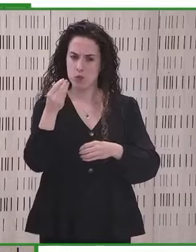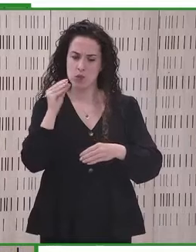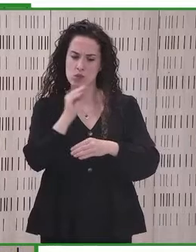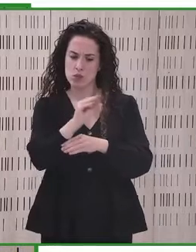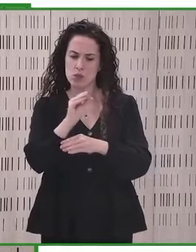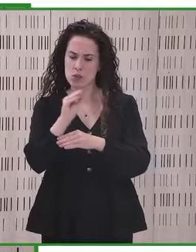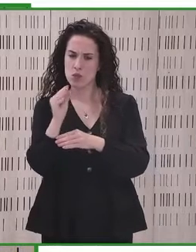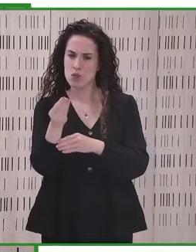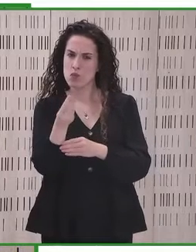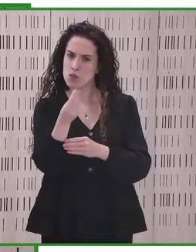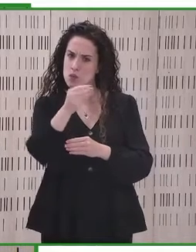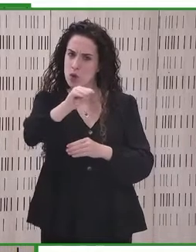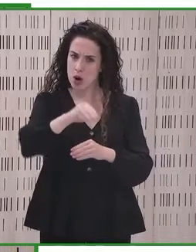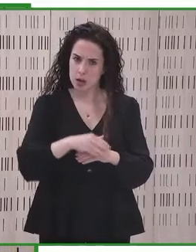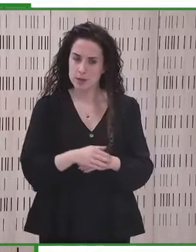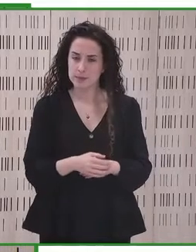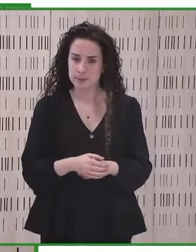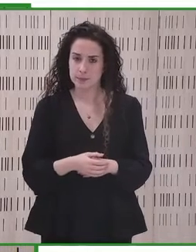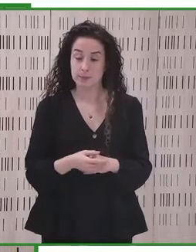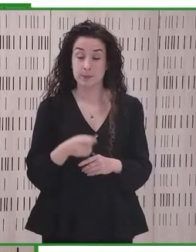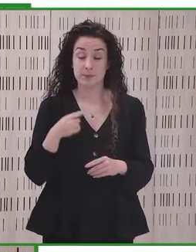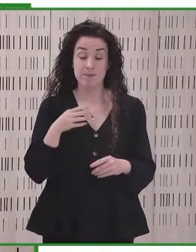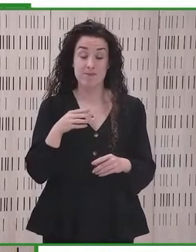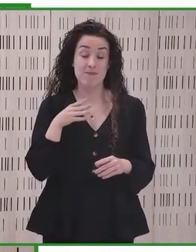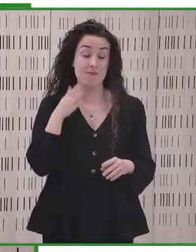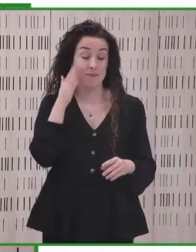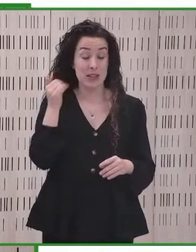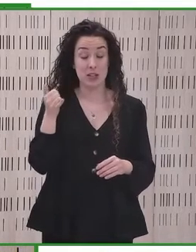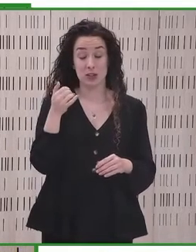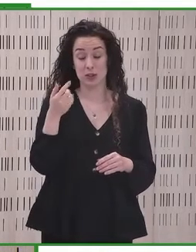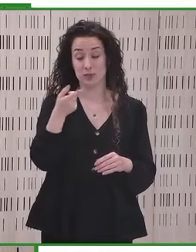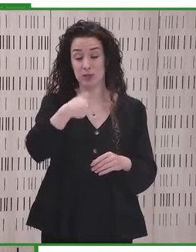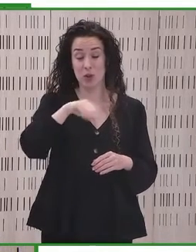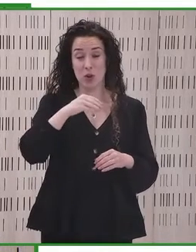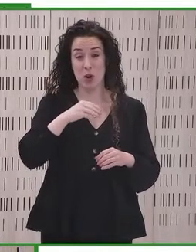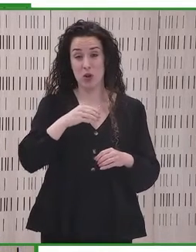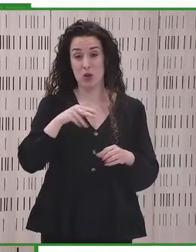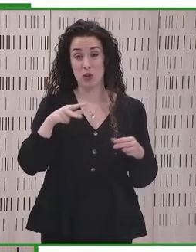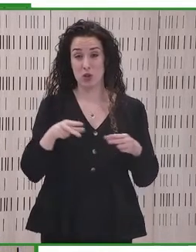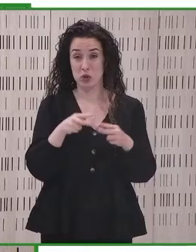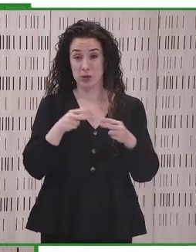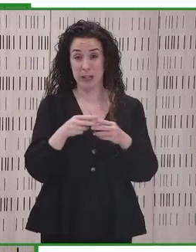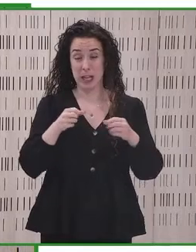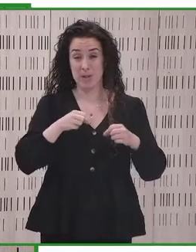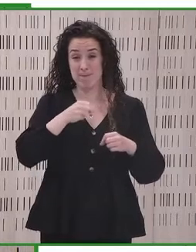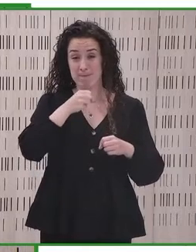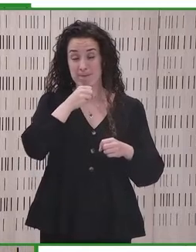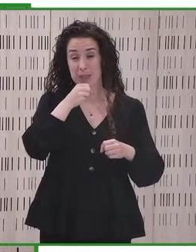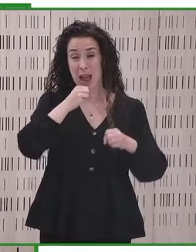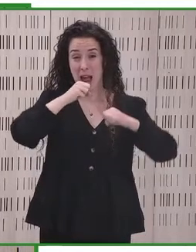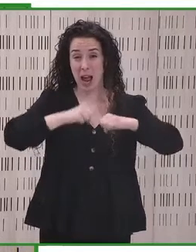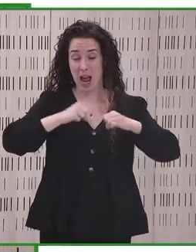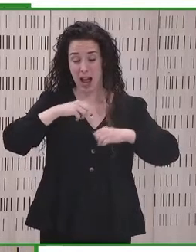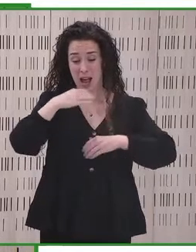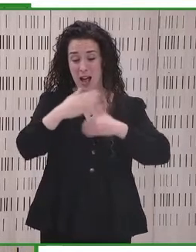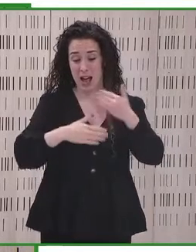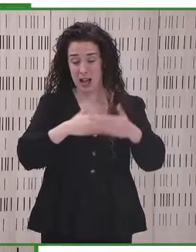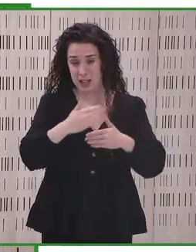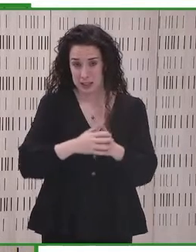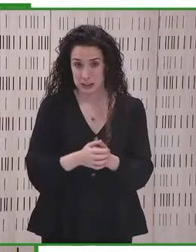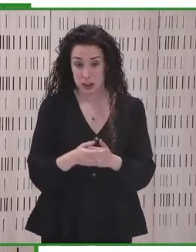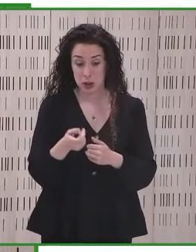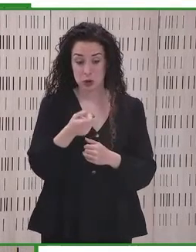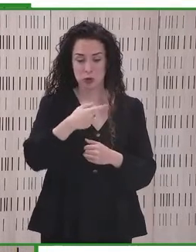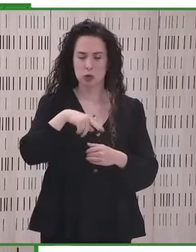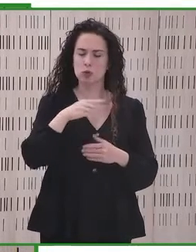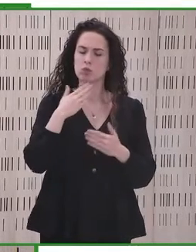nuevas necesidades de una sociedad que envejece cada día. Desde el EDF damos la